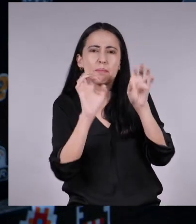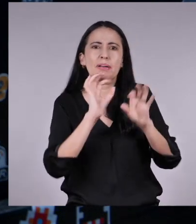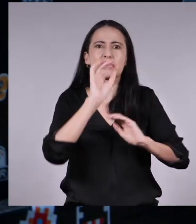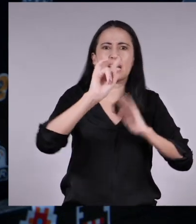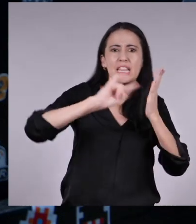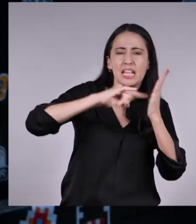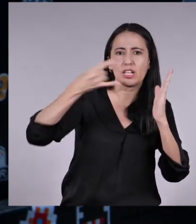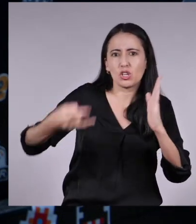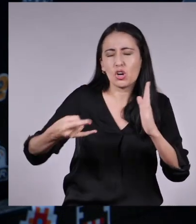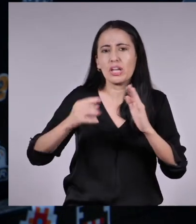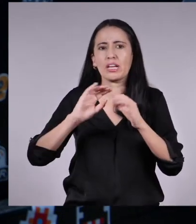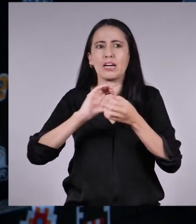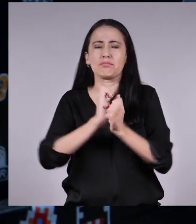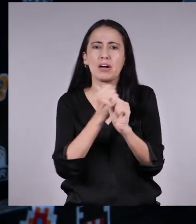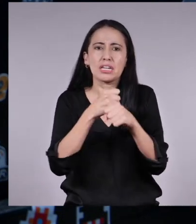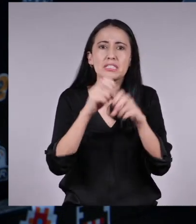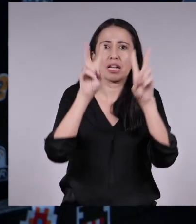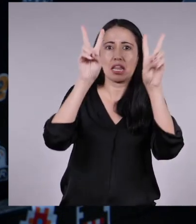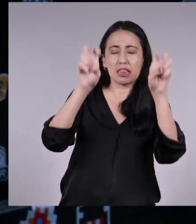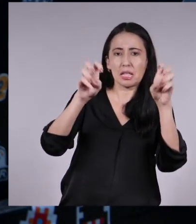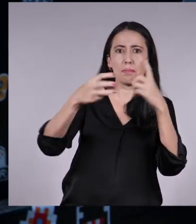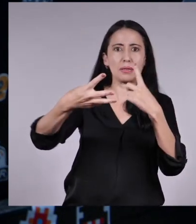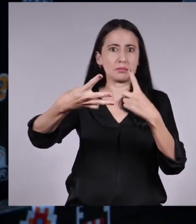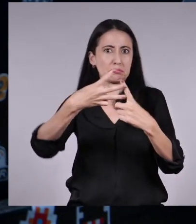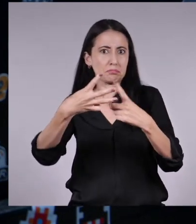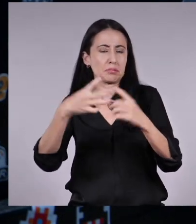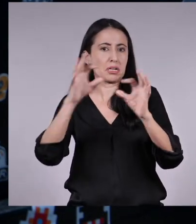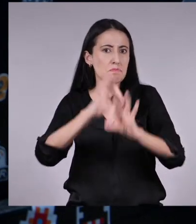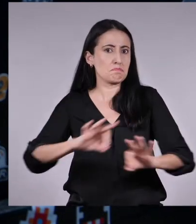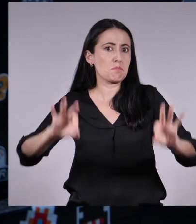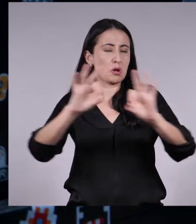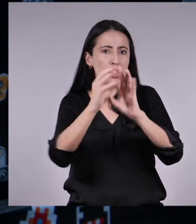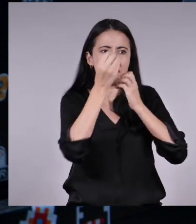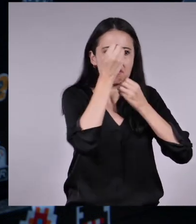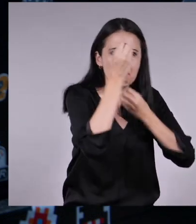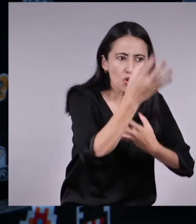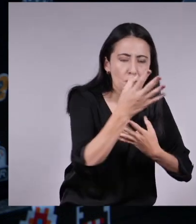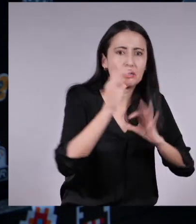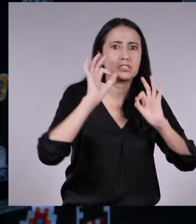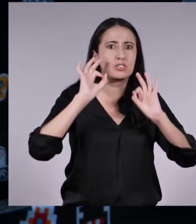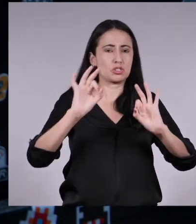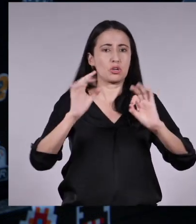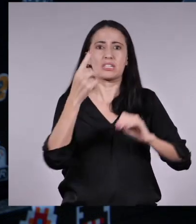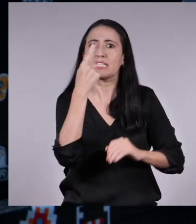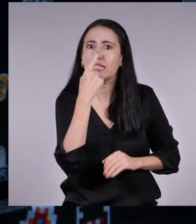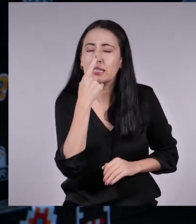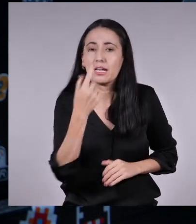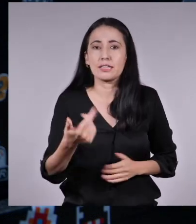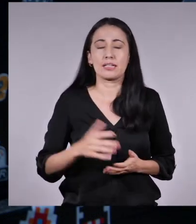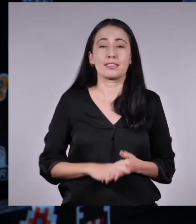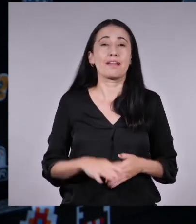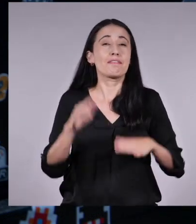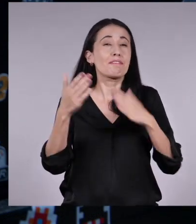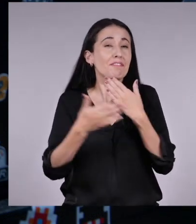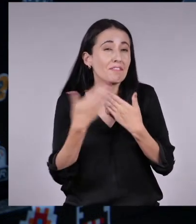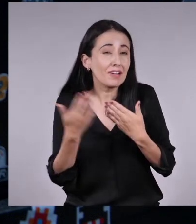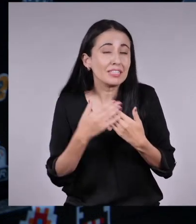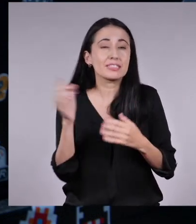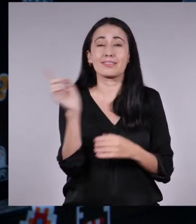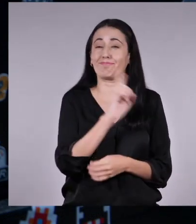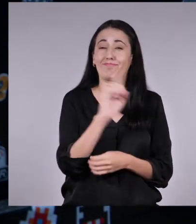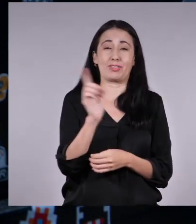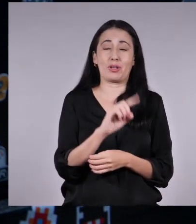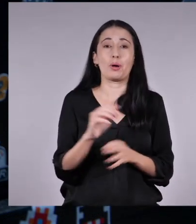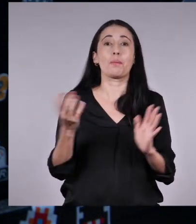sé que ustedes darán contenido de calidad y con info súper bacán. Ya les adelanto que no es fácil, pero juntos podemos